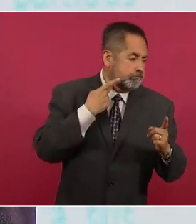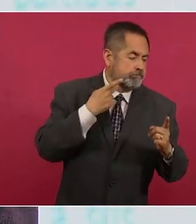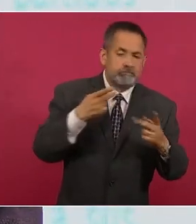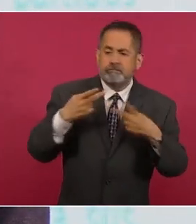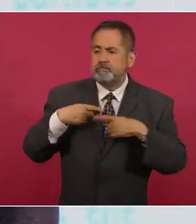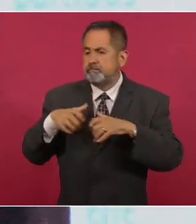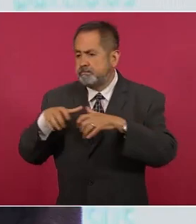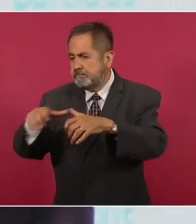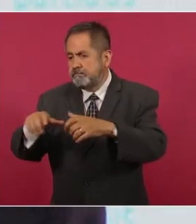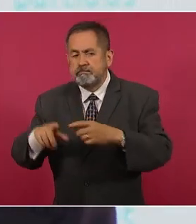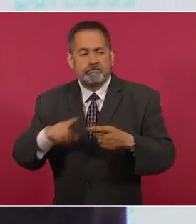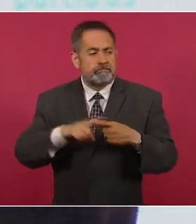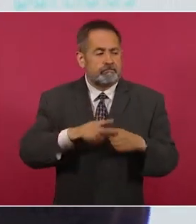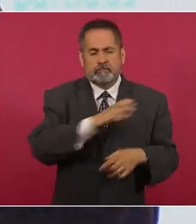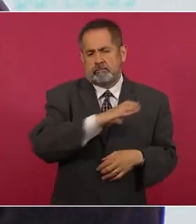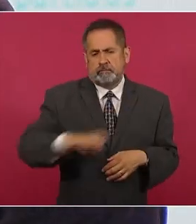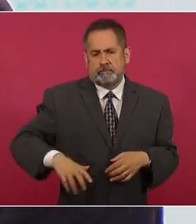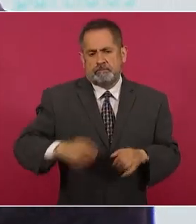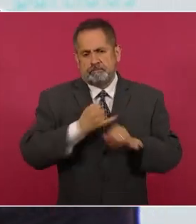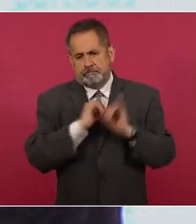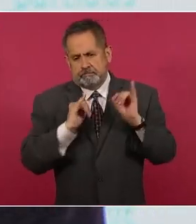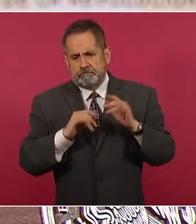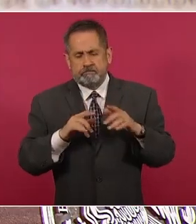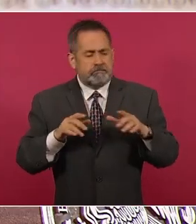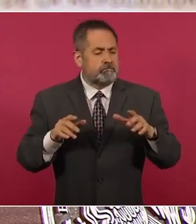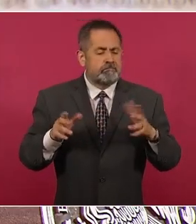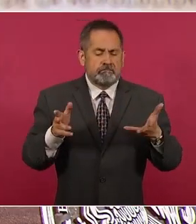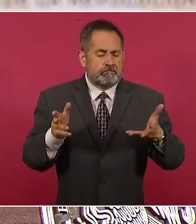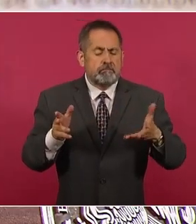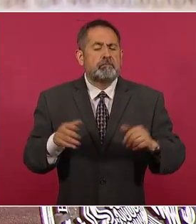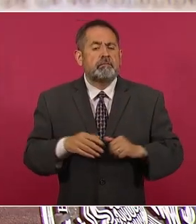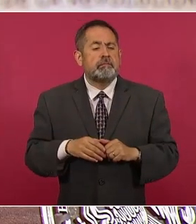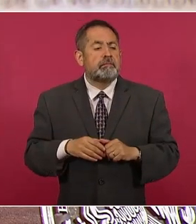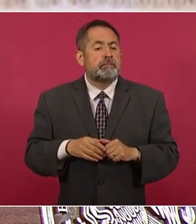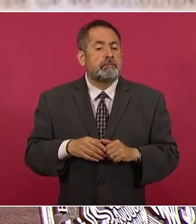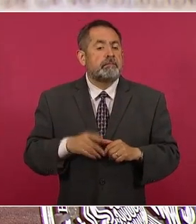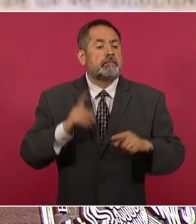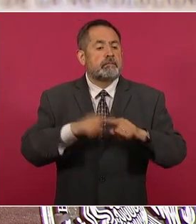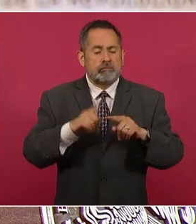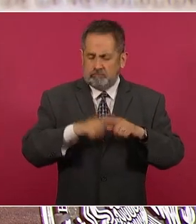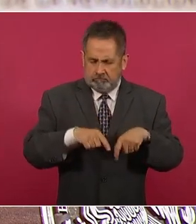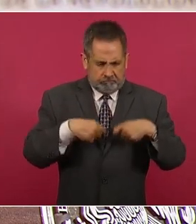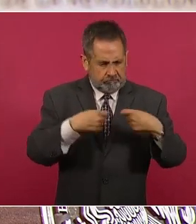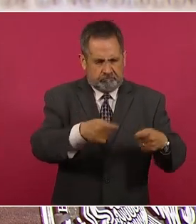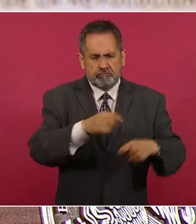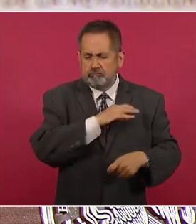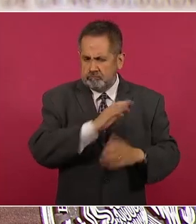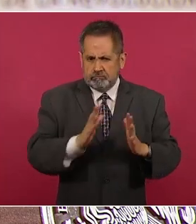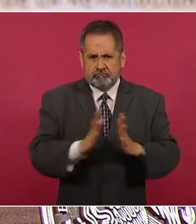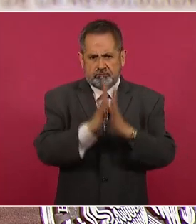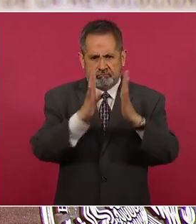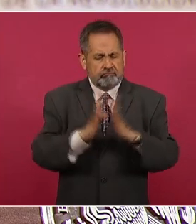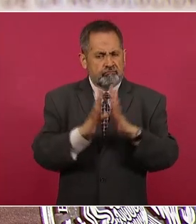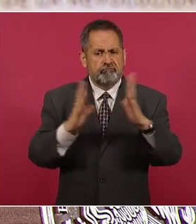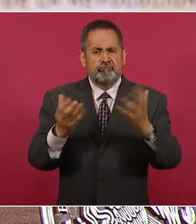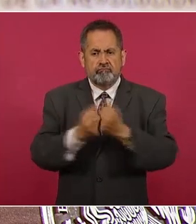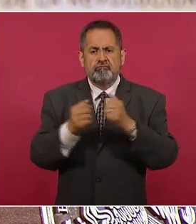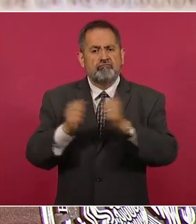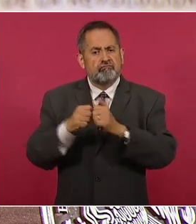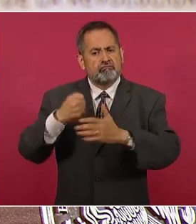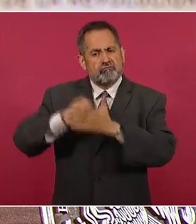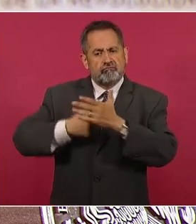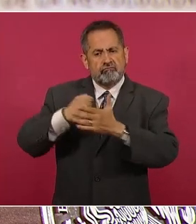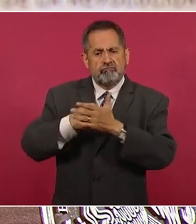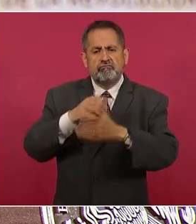y candidaturas independientes cuenten con garantías para su libre participación en la lucha